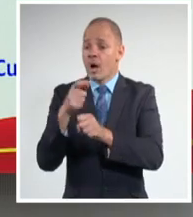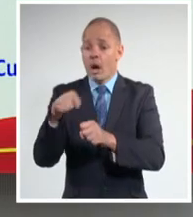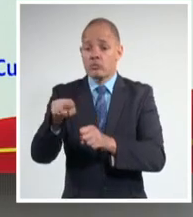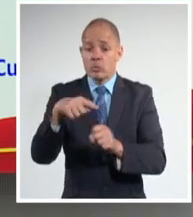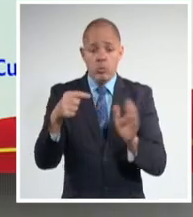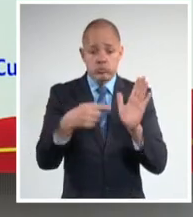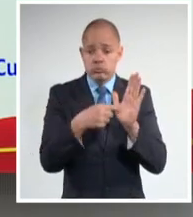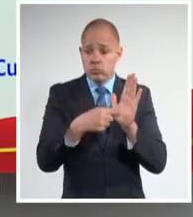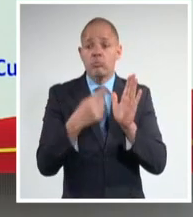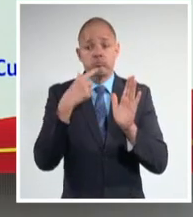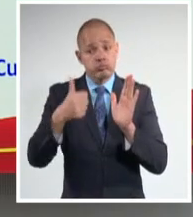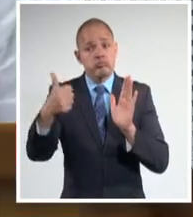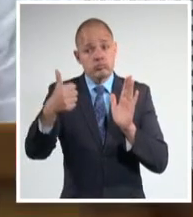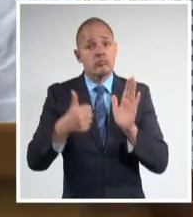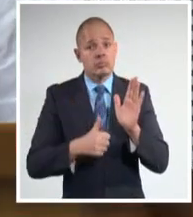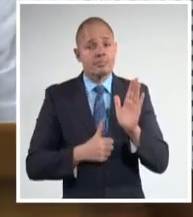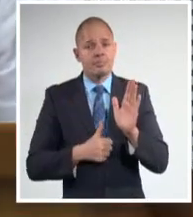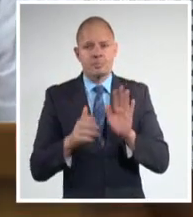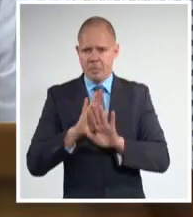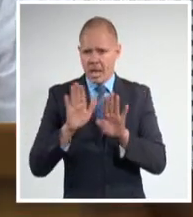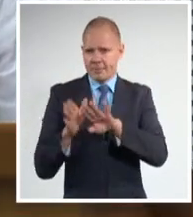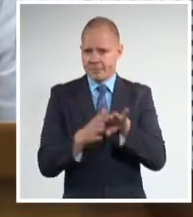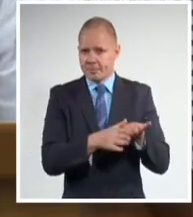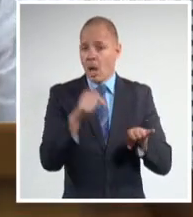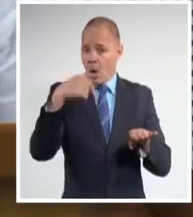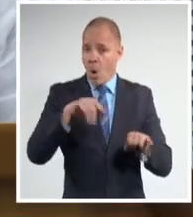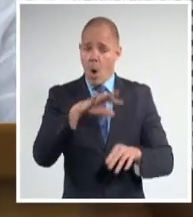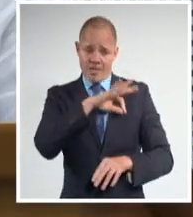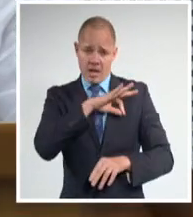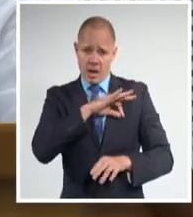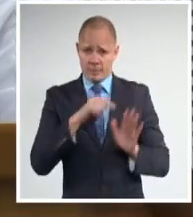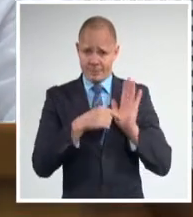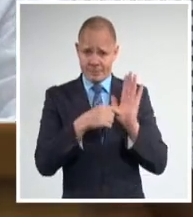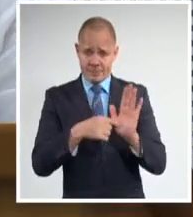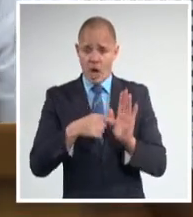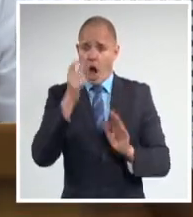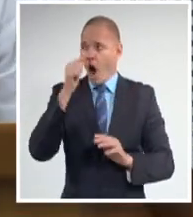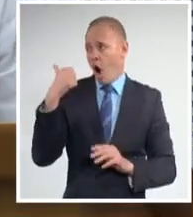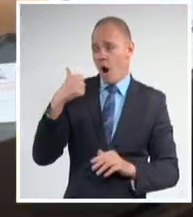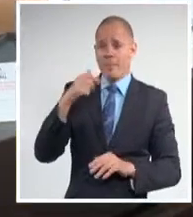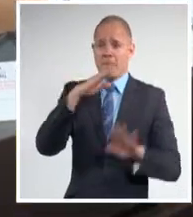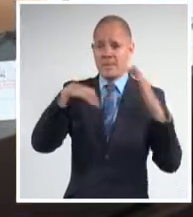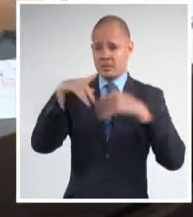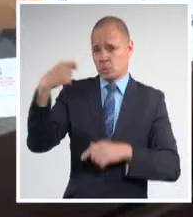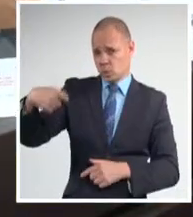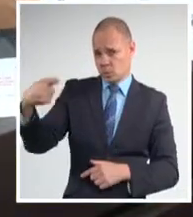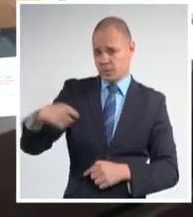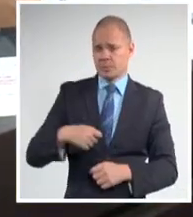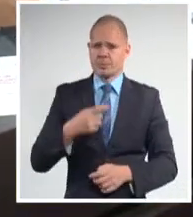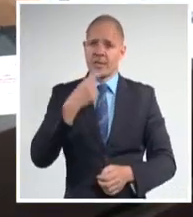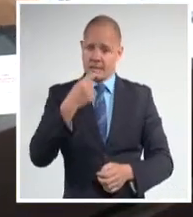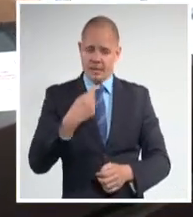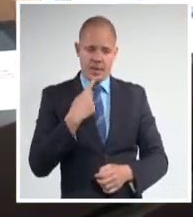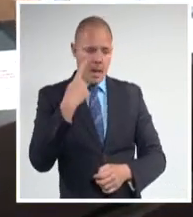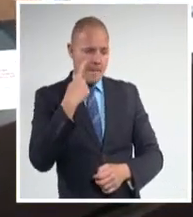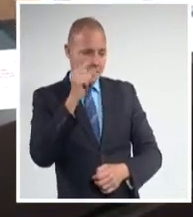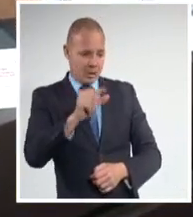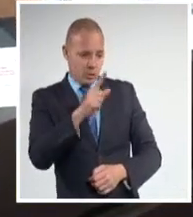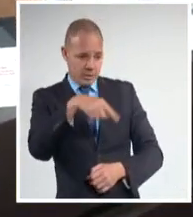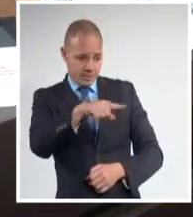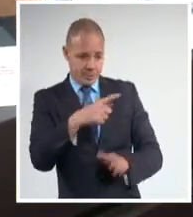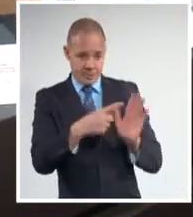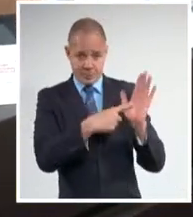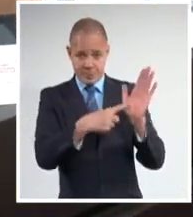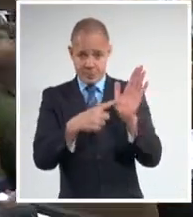del código. Durante la presentación a los diputados, el ministro de Justicia, Óscar Silbera Martínez, aseguró que se trata de un